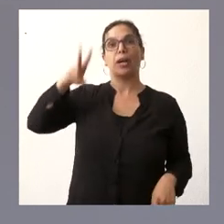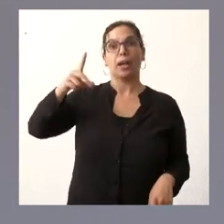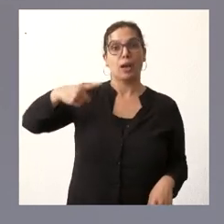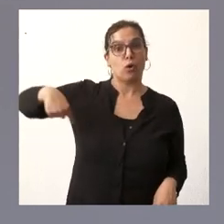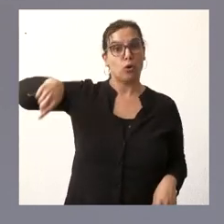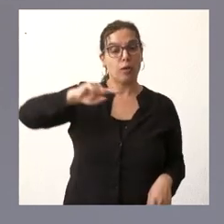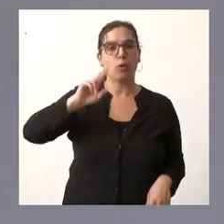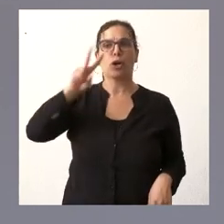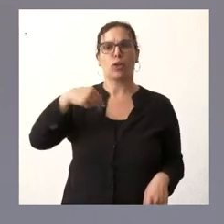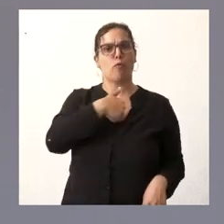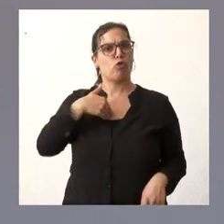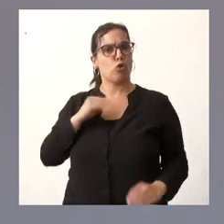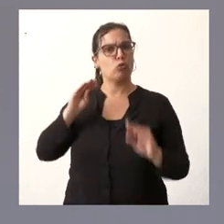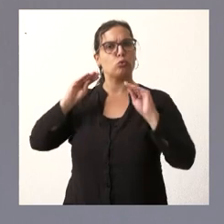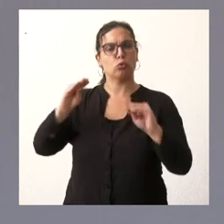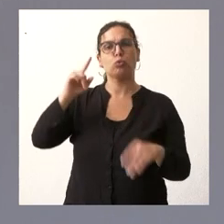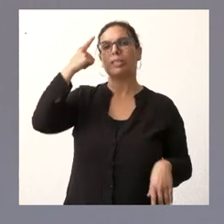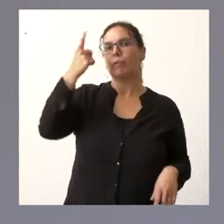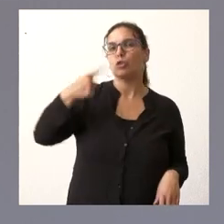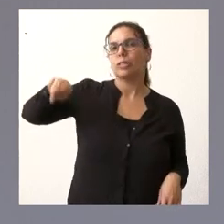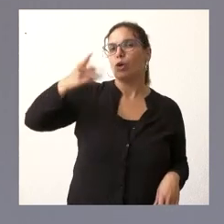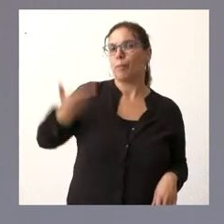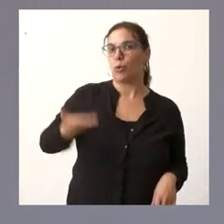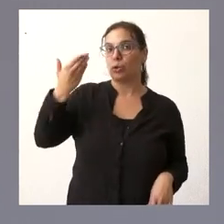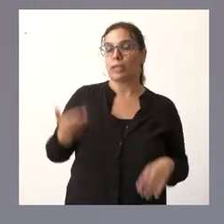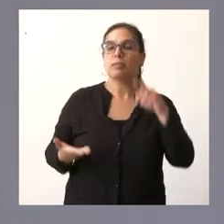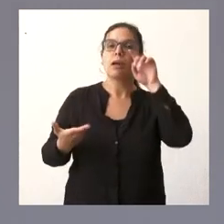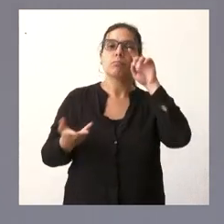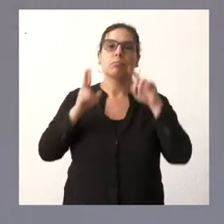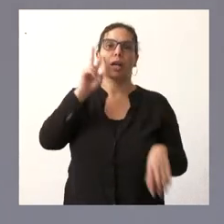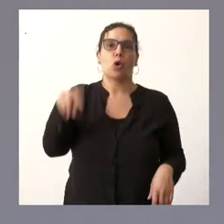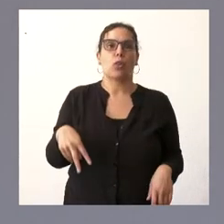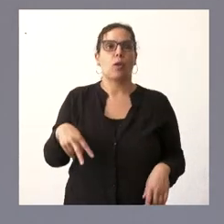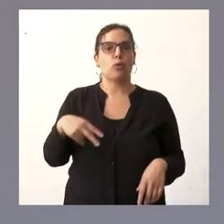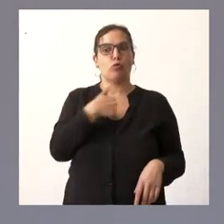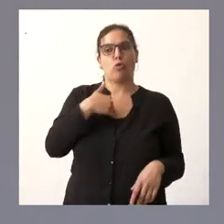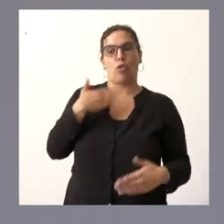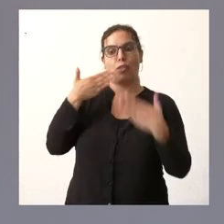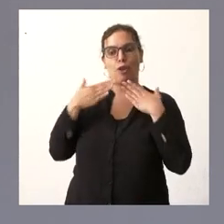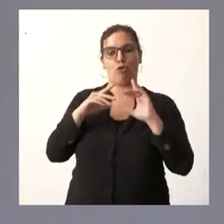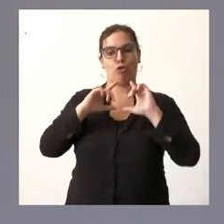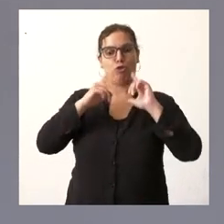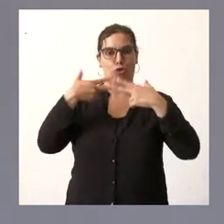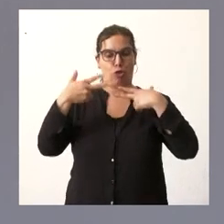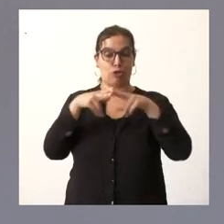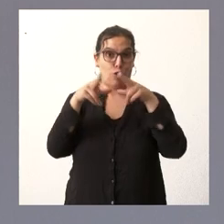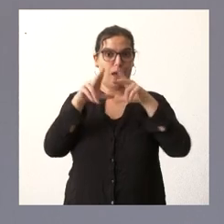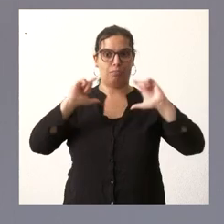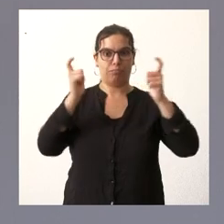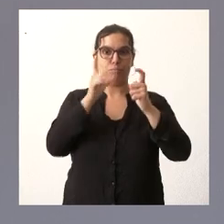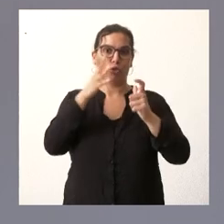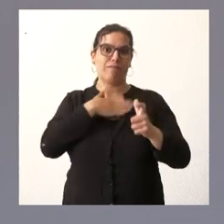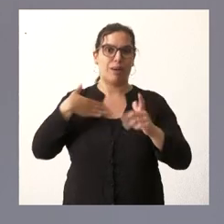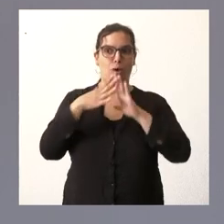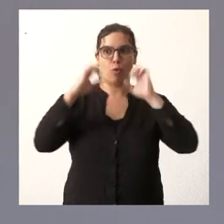el papel que desempeñan sabemos la importancia que tienen y reconocemos el papel del diálogo social y por eso lo que queremos es alcanzar nuevos acuerdos en el ámbito del